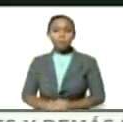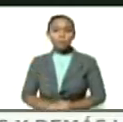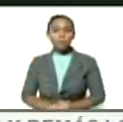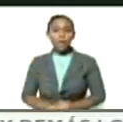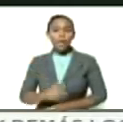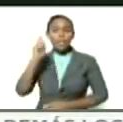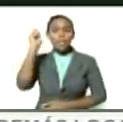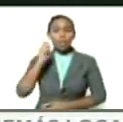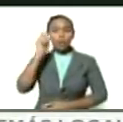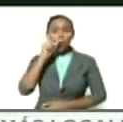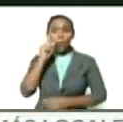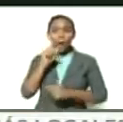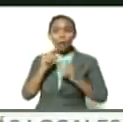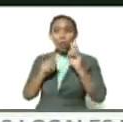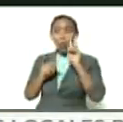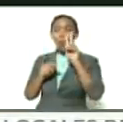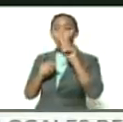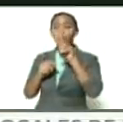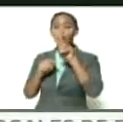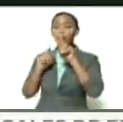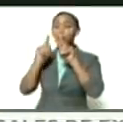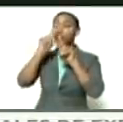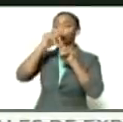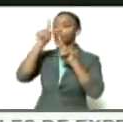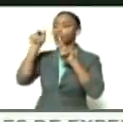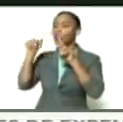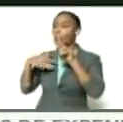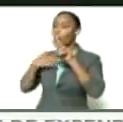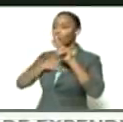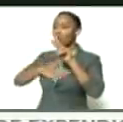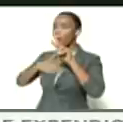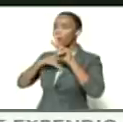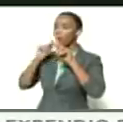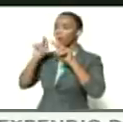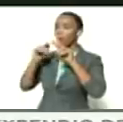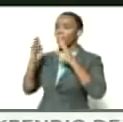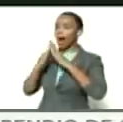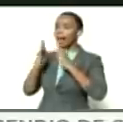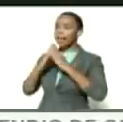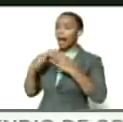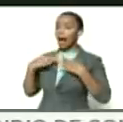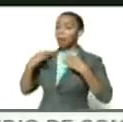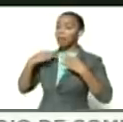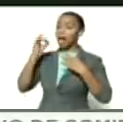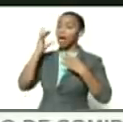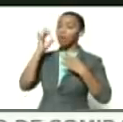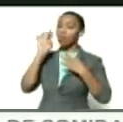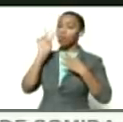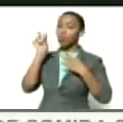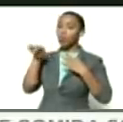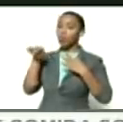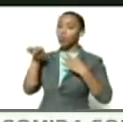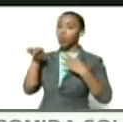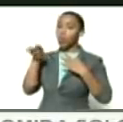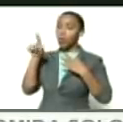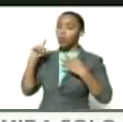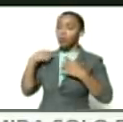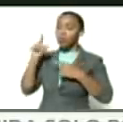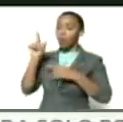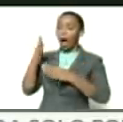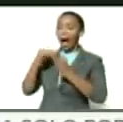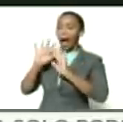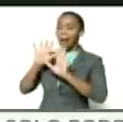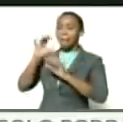diputado allá lo veo cómodamente en su casa con su camisa azul su pelo ya